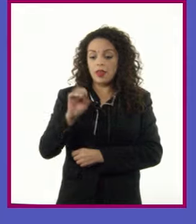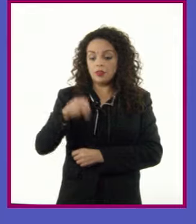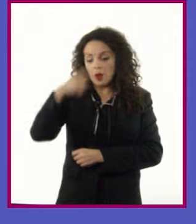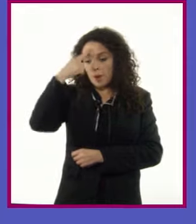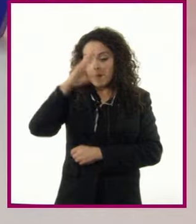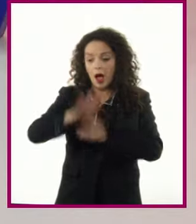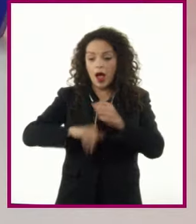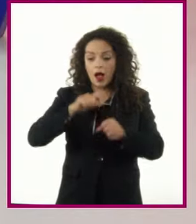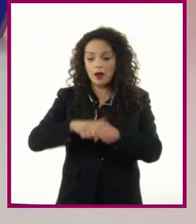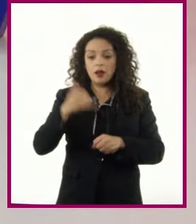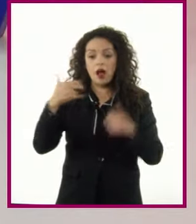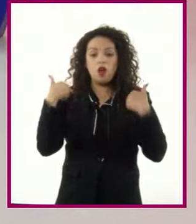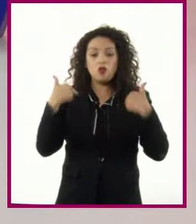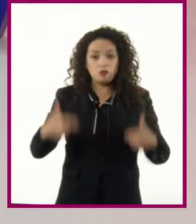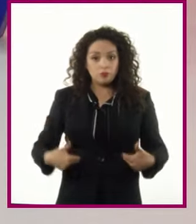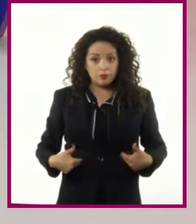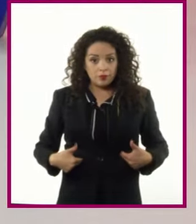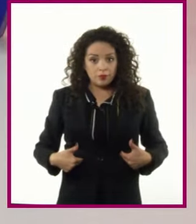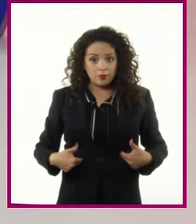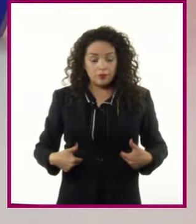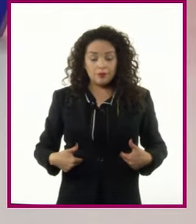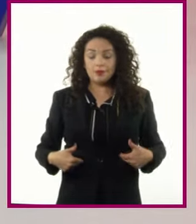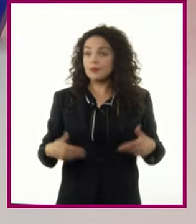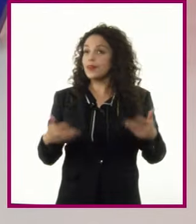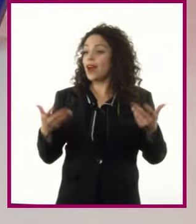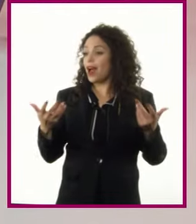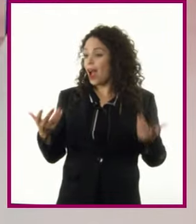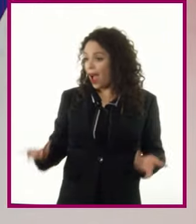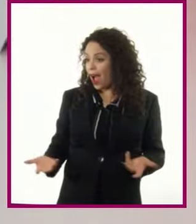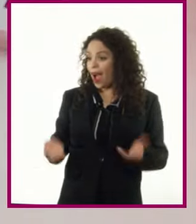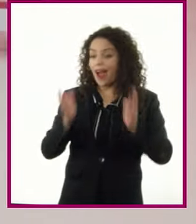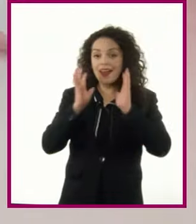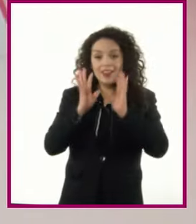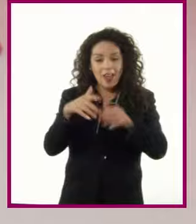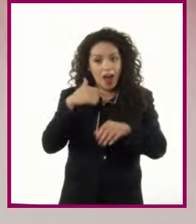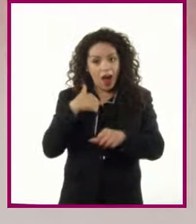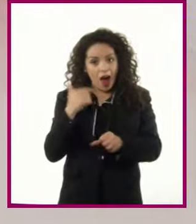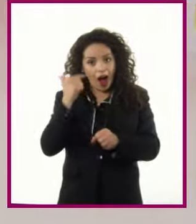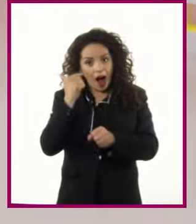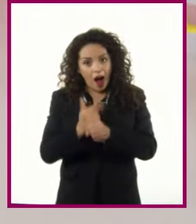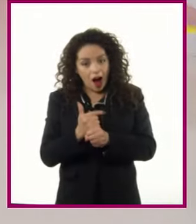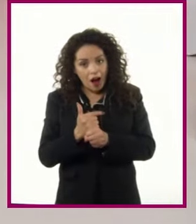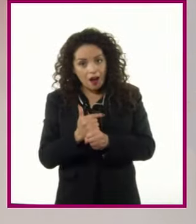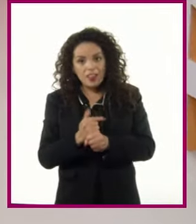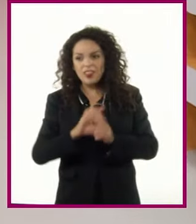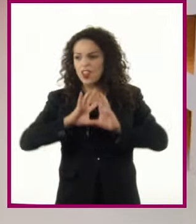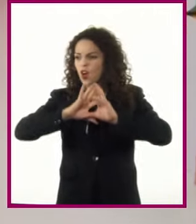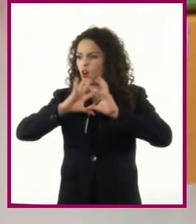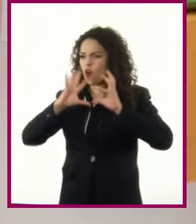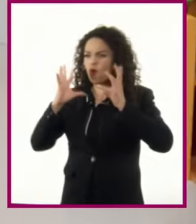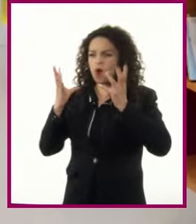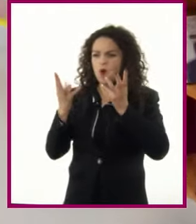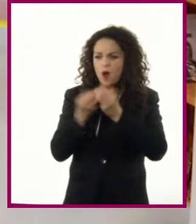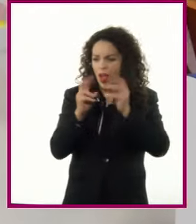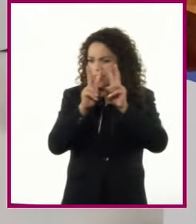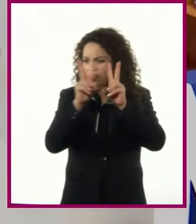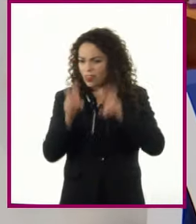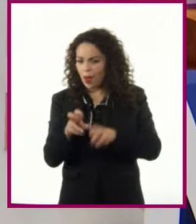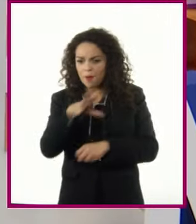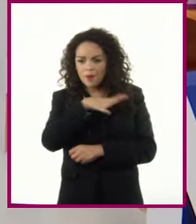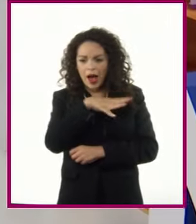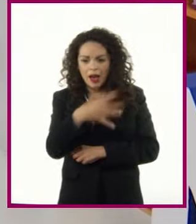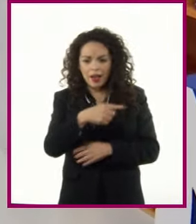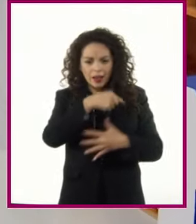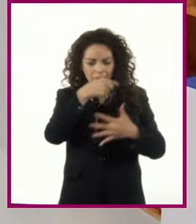humanos Ahora sí noté que se da un panorama general del tema Y se cuentan datos